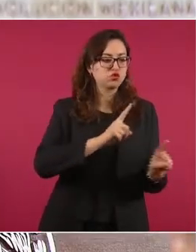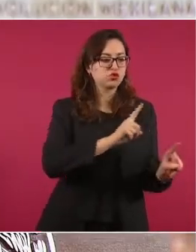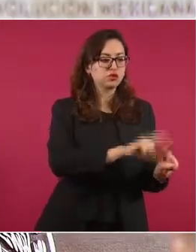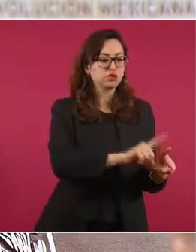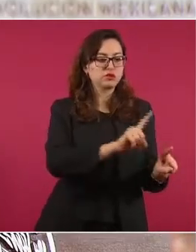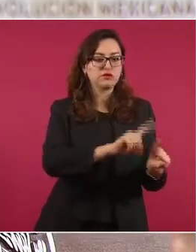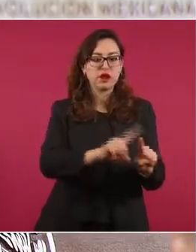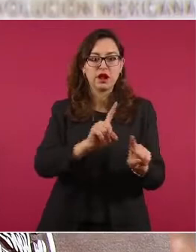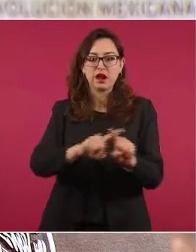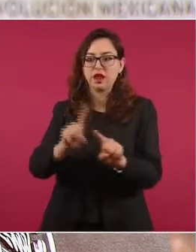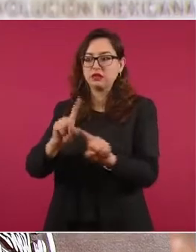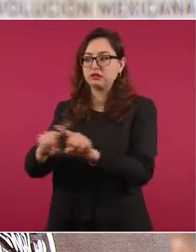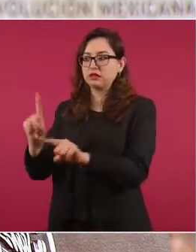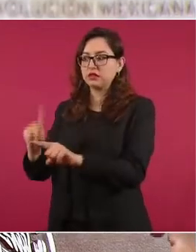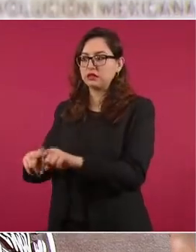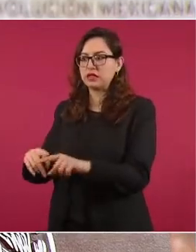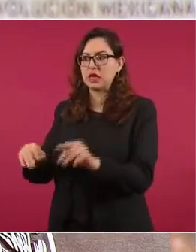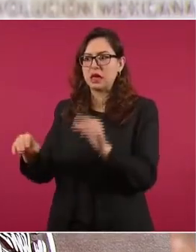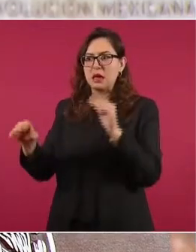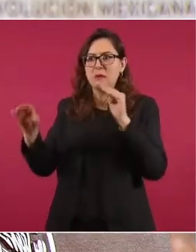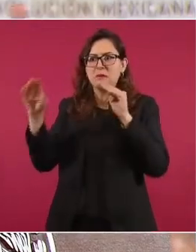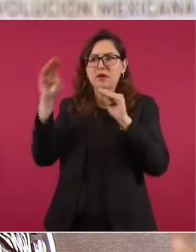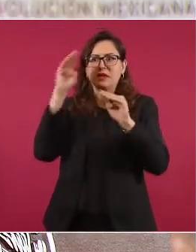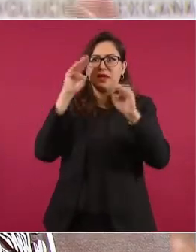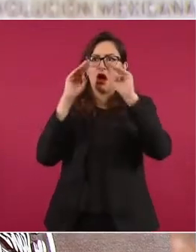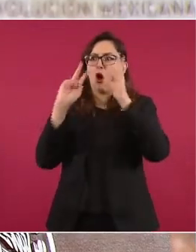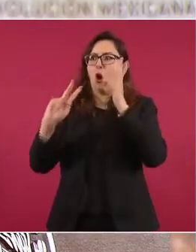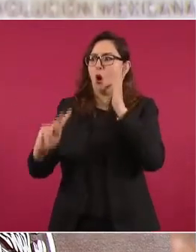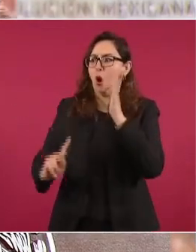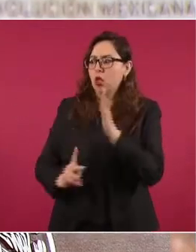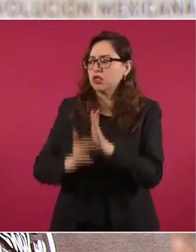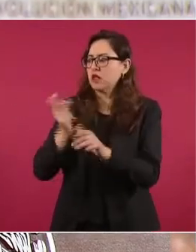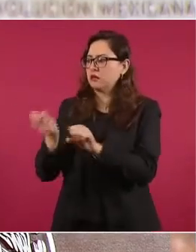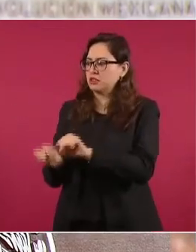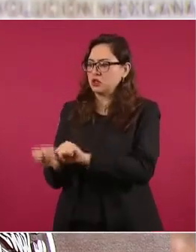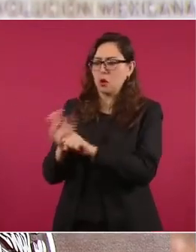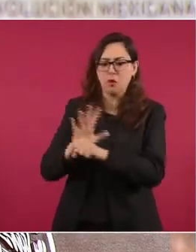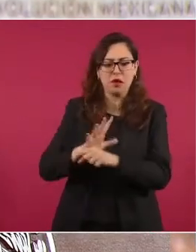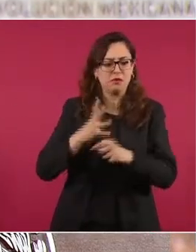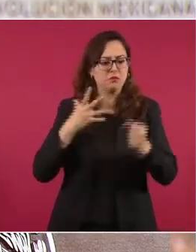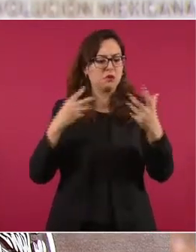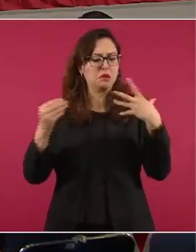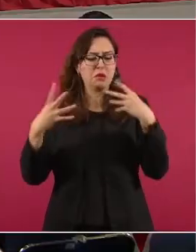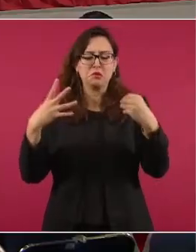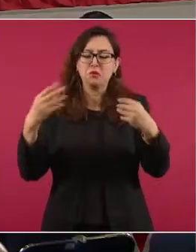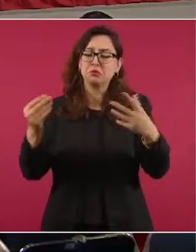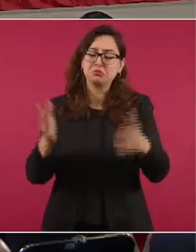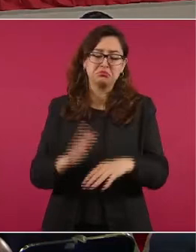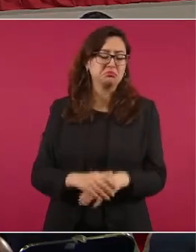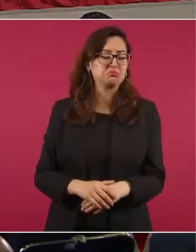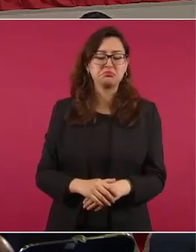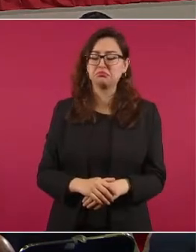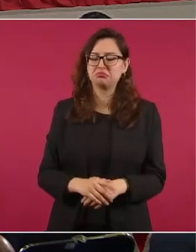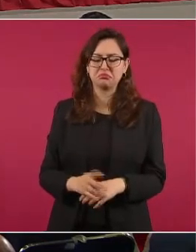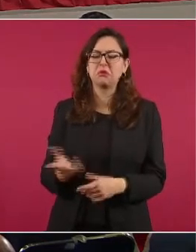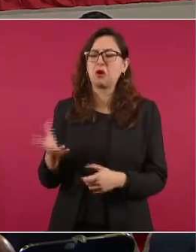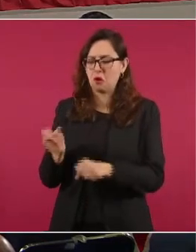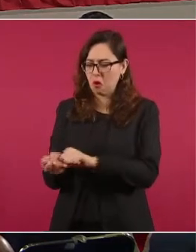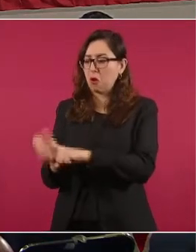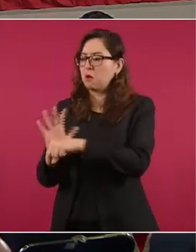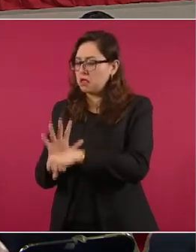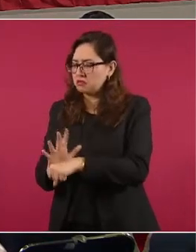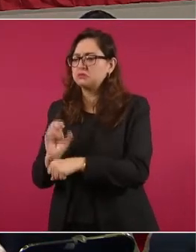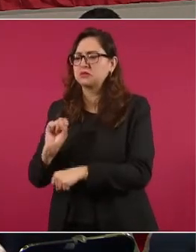espantarnos pensando que es un recrudecimiento de COVID, sino que indudablemente será el periodo de virus respiratorios.